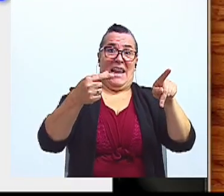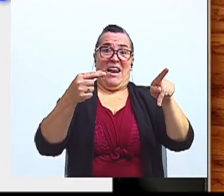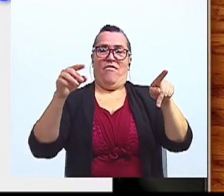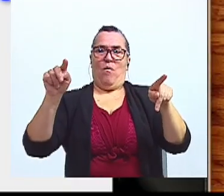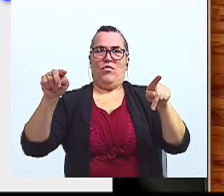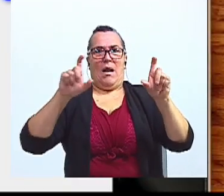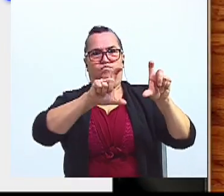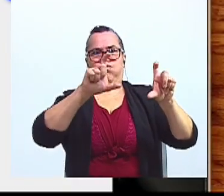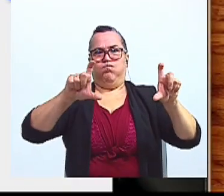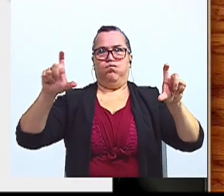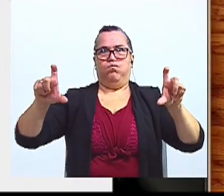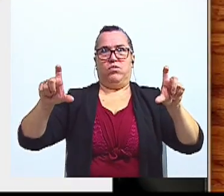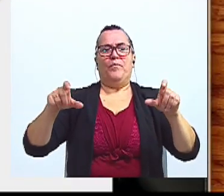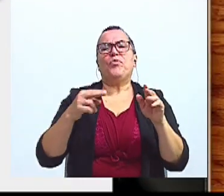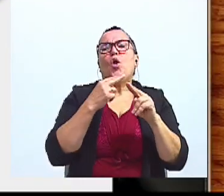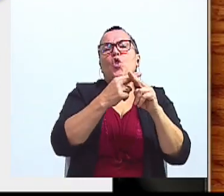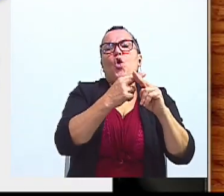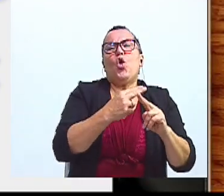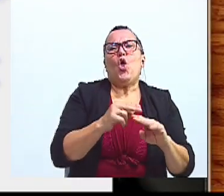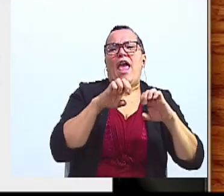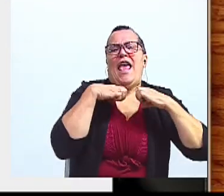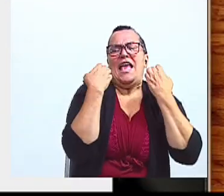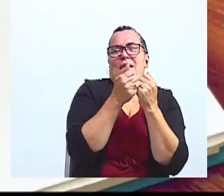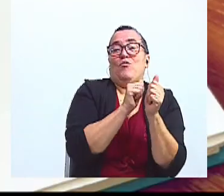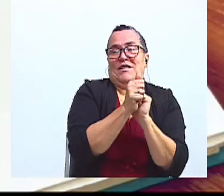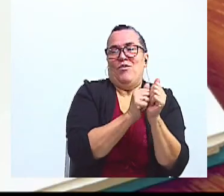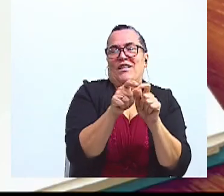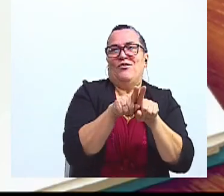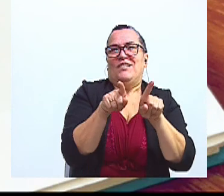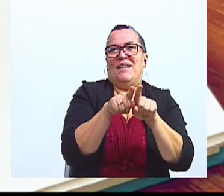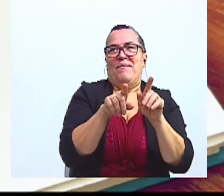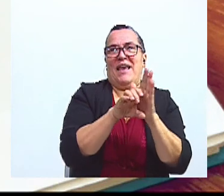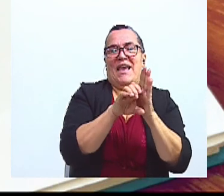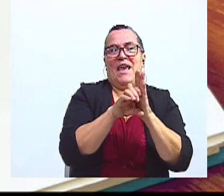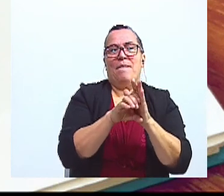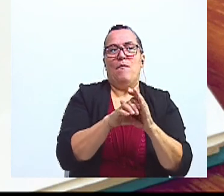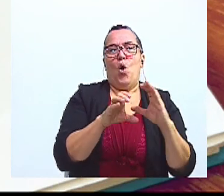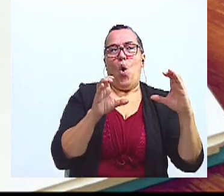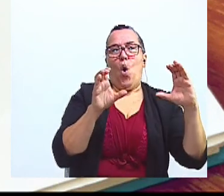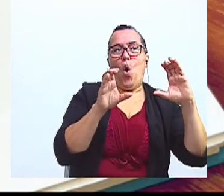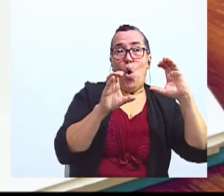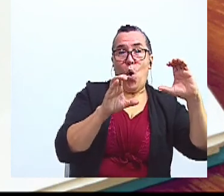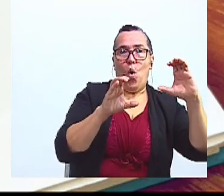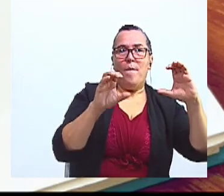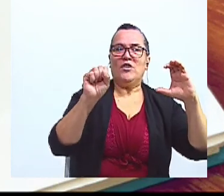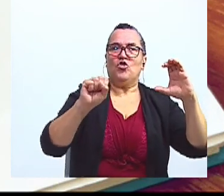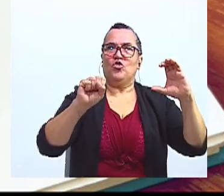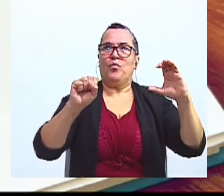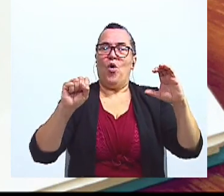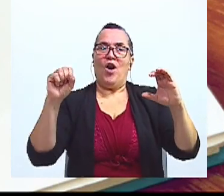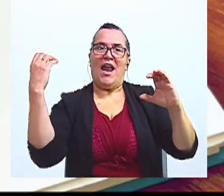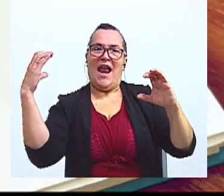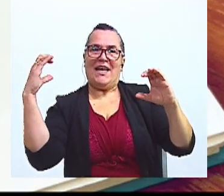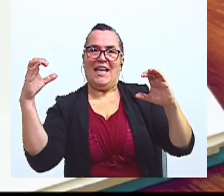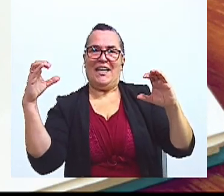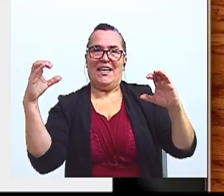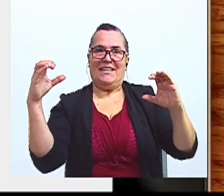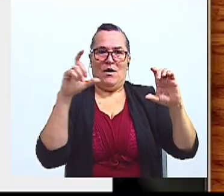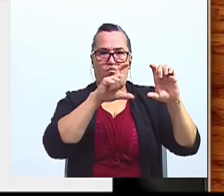Las denominaciones de los equipos deportivos, por ejemplo, el club exporte arcaginés